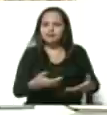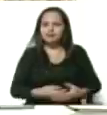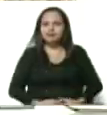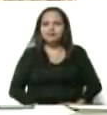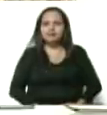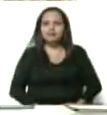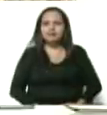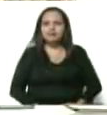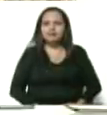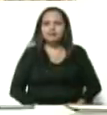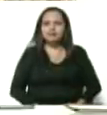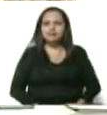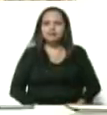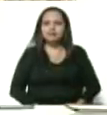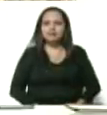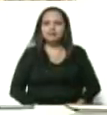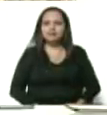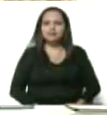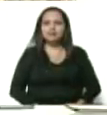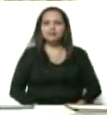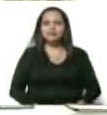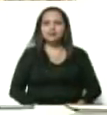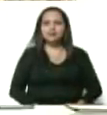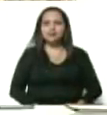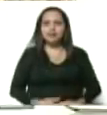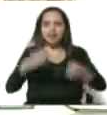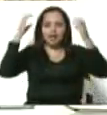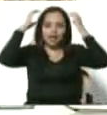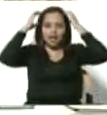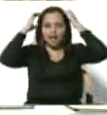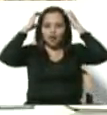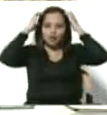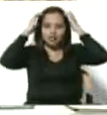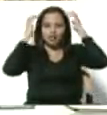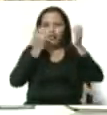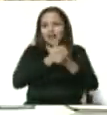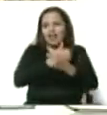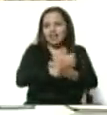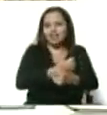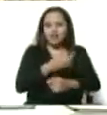Cariñoso, pues. El osito cariñoso de Vizcocuy lo llama.